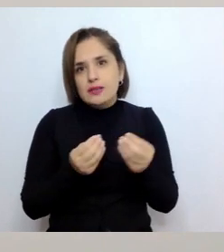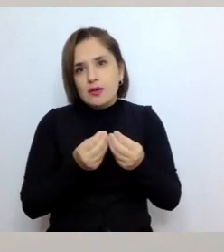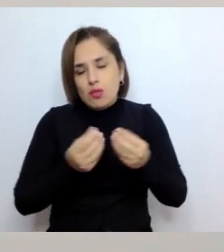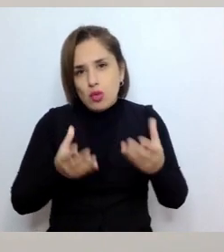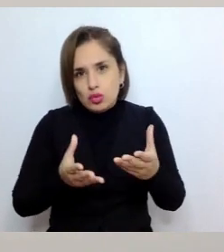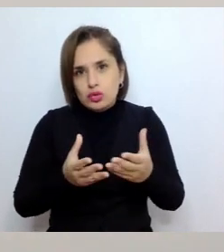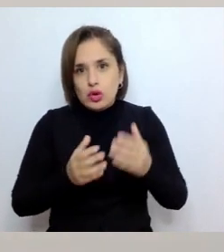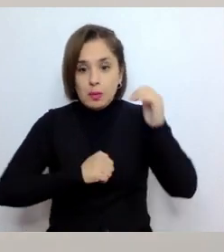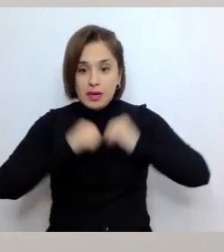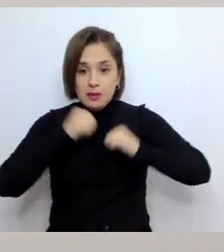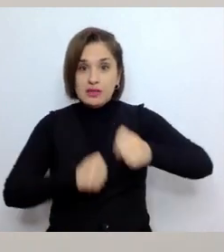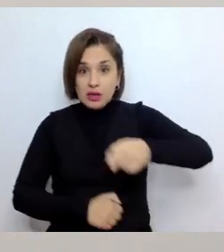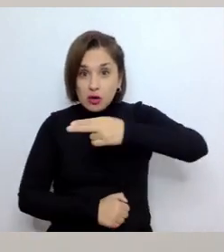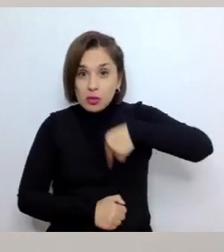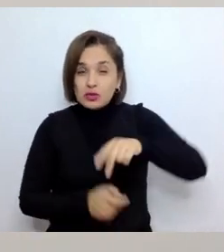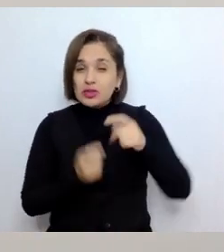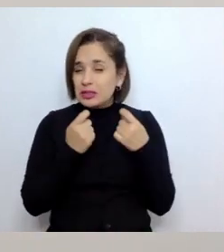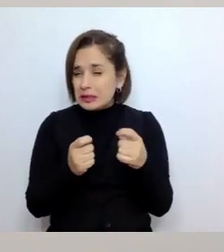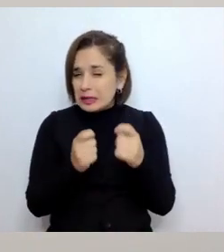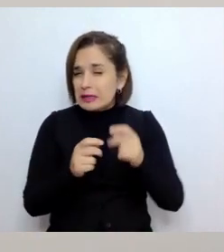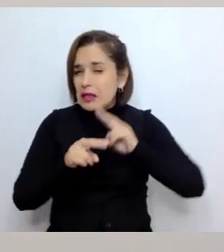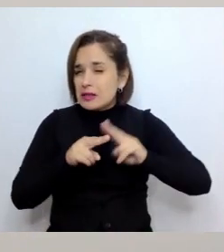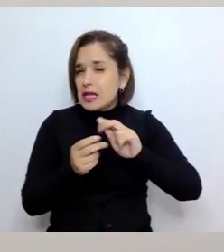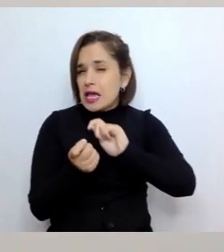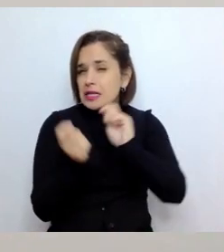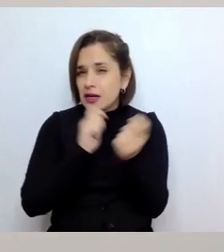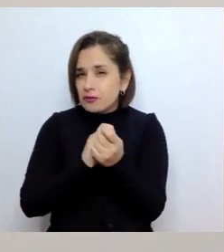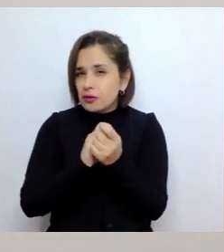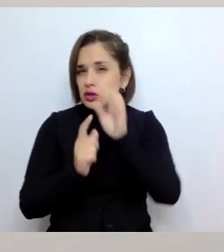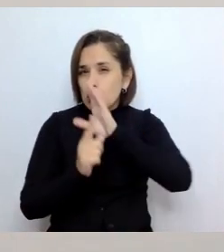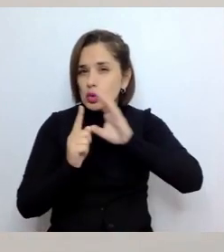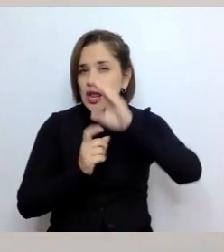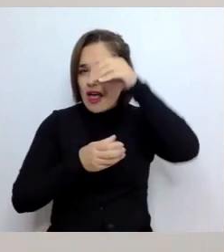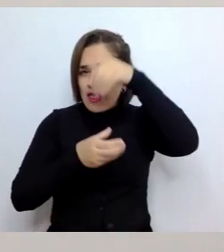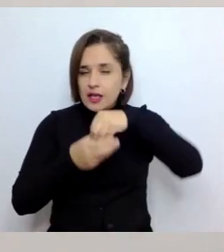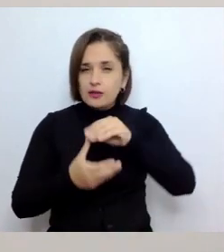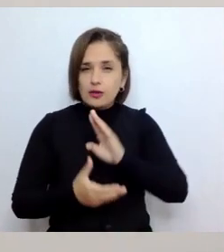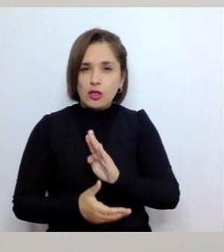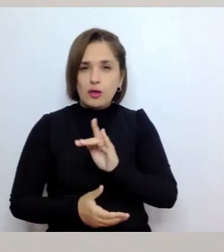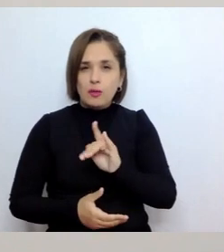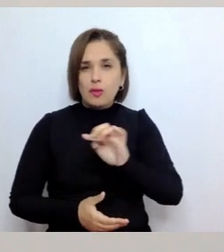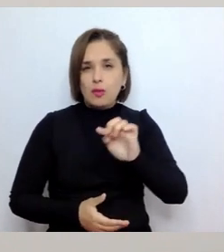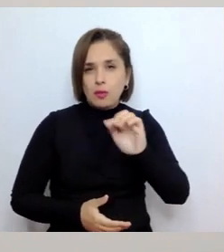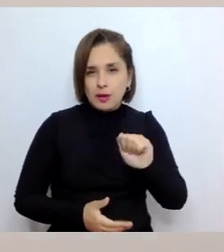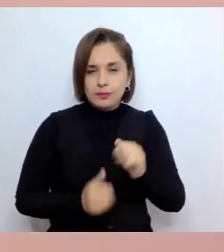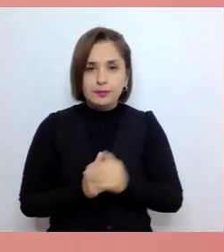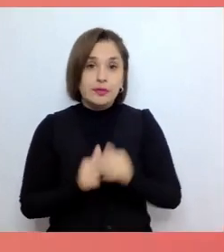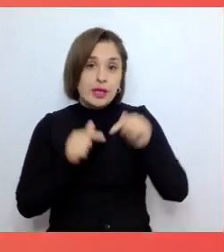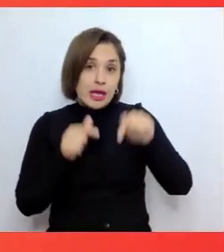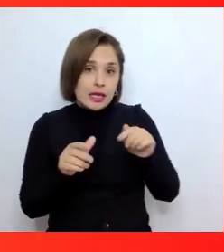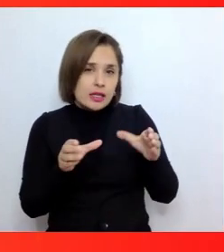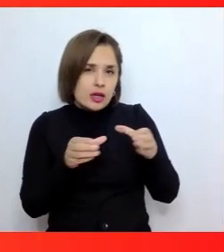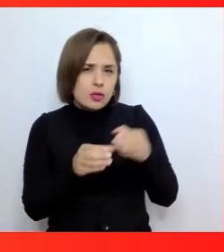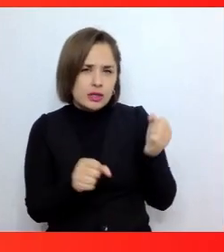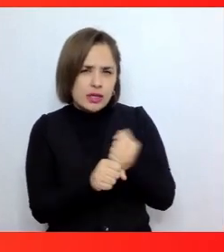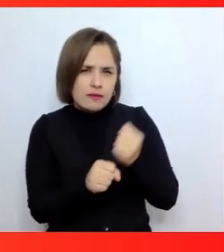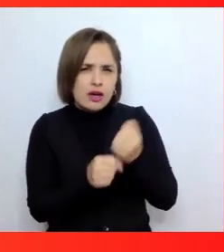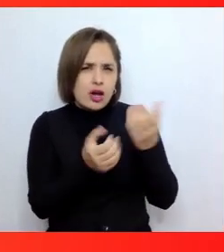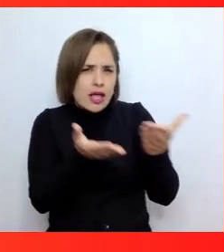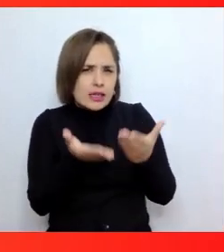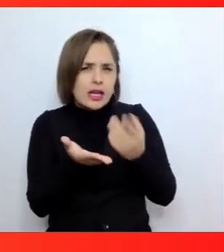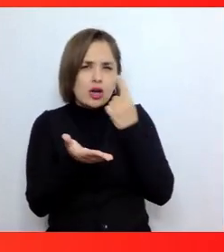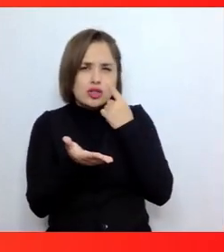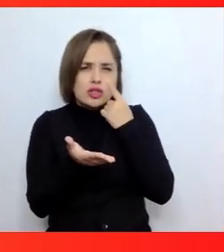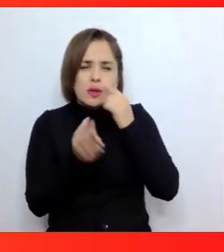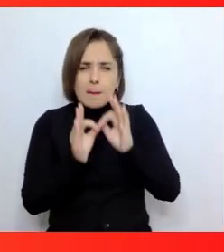son cosas que se agradecen mucho a empresas como nosotros que estamos tratando de hacer una transformación cultural al interior de WUPA. ¿Este workshop proporciona